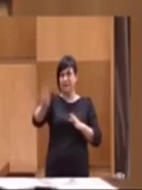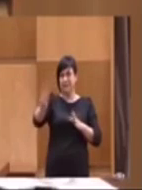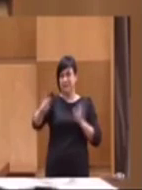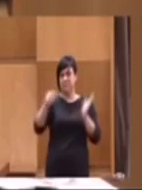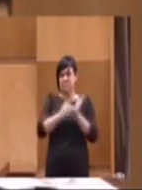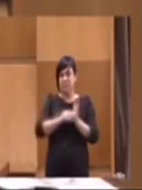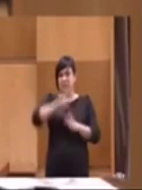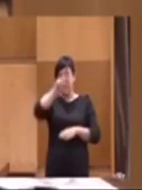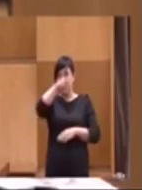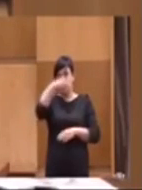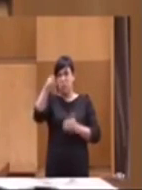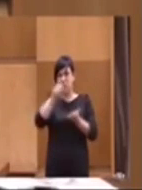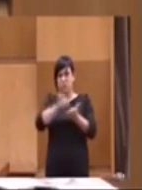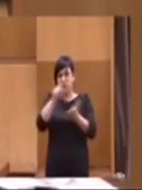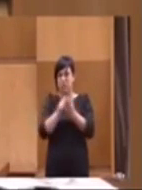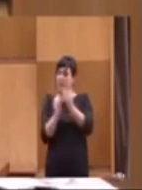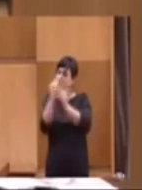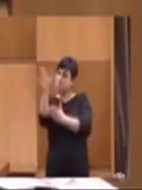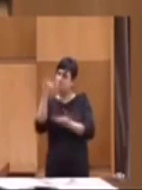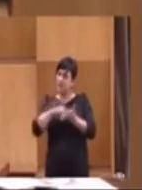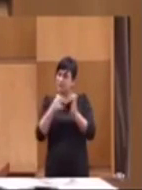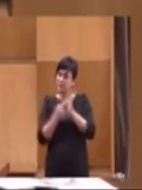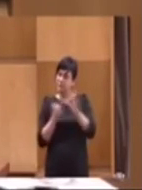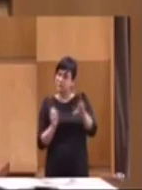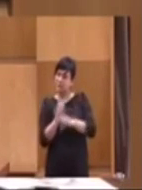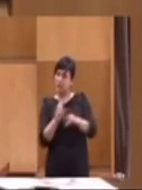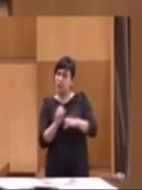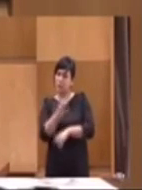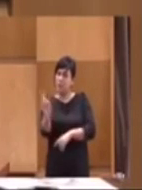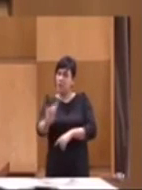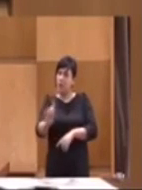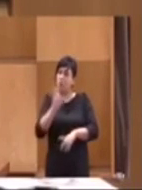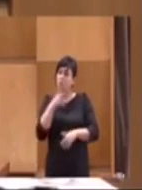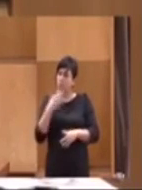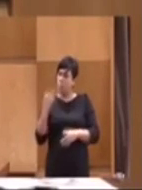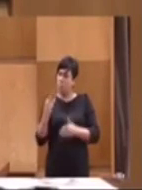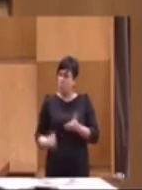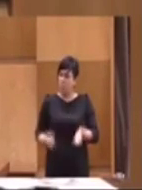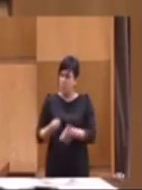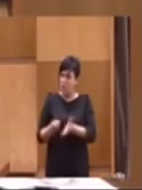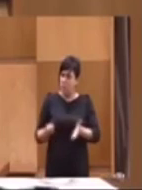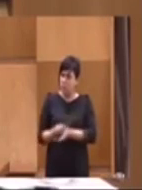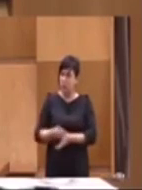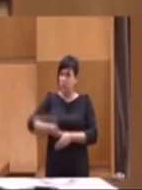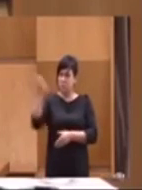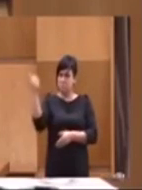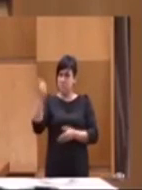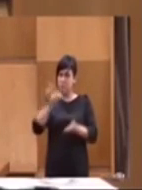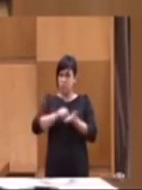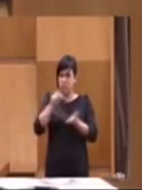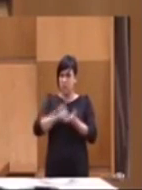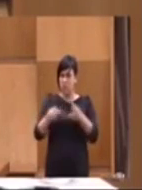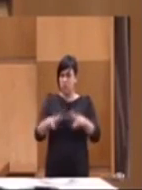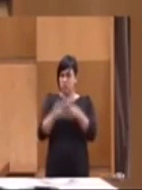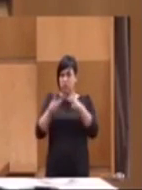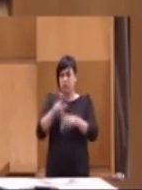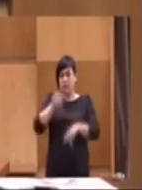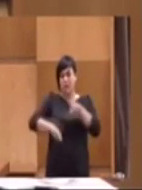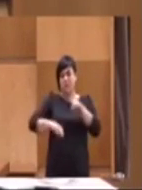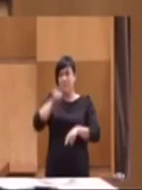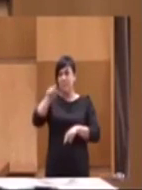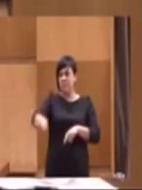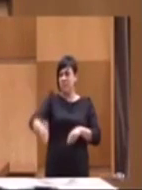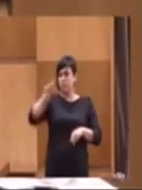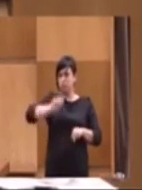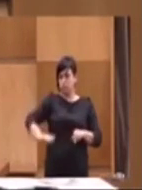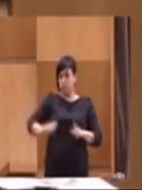euros no cotizan más al sistema. Y esto, lógicamente, hay que cambiarlo, para que puedan aportar con sus cotizaciones sociales en función y en proporción de su